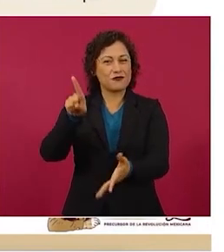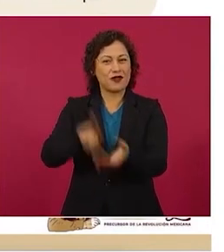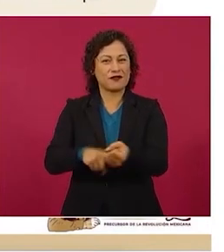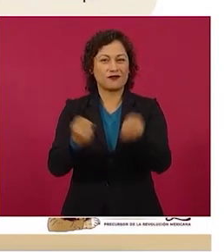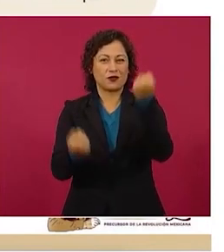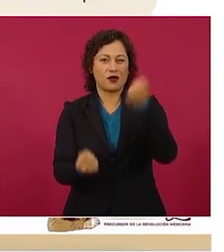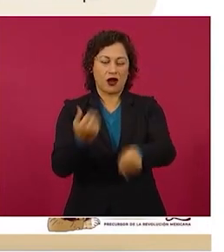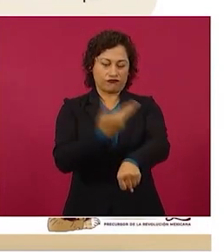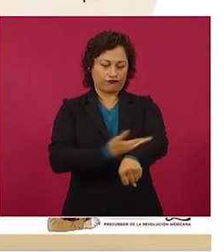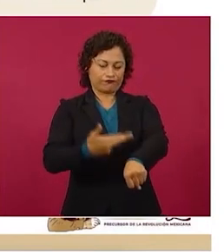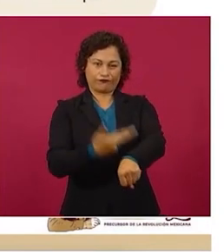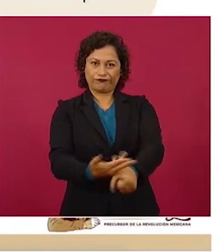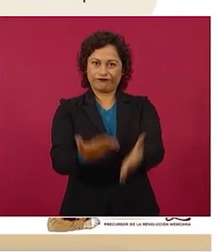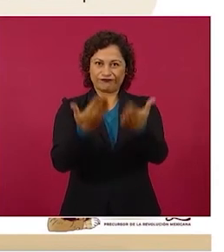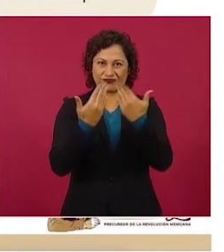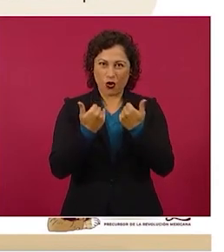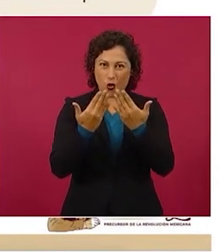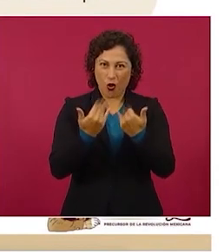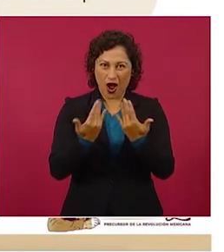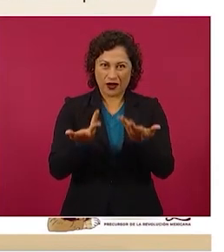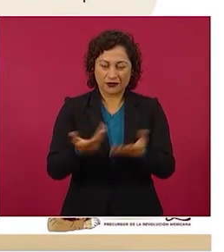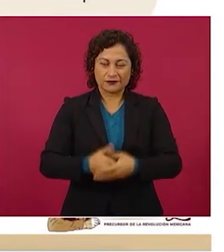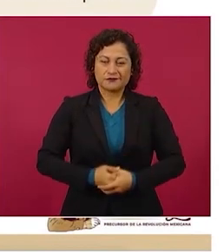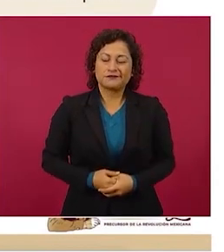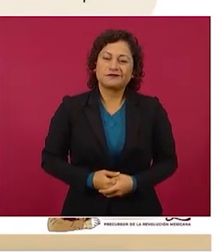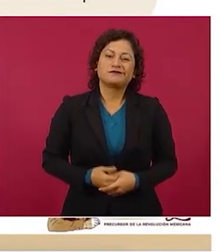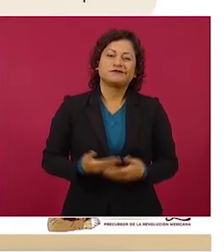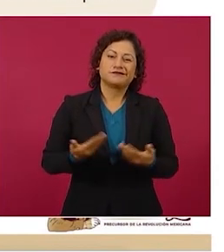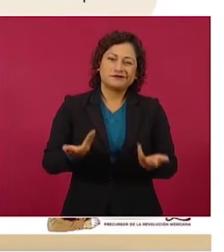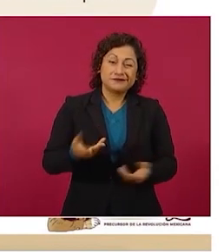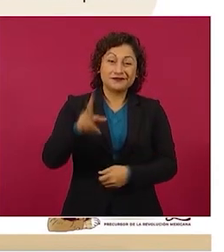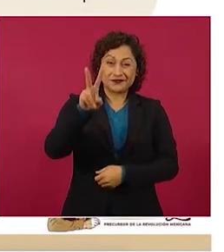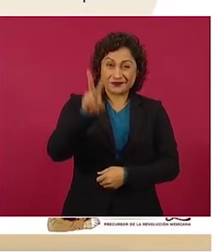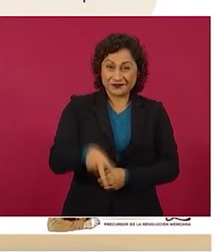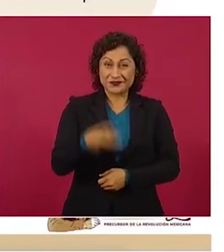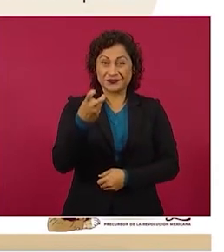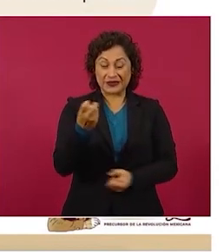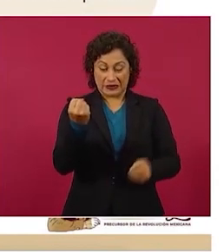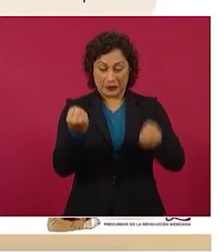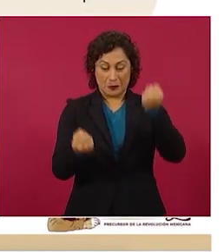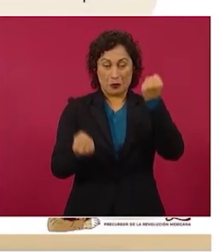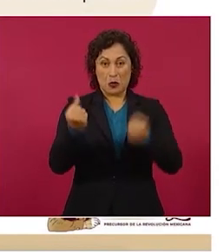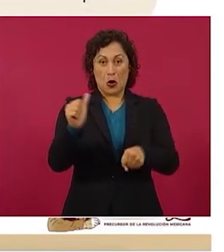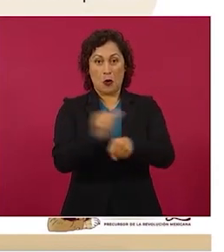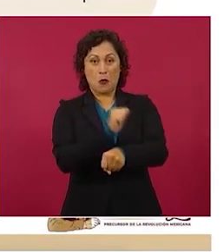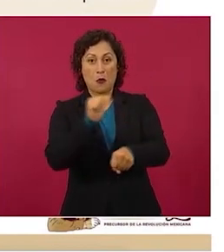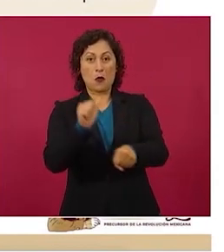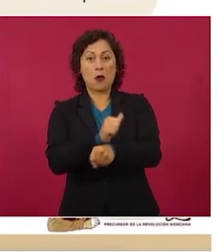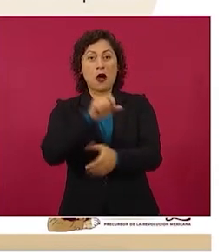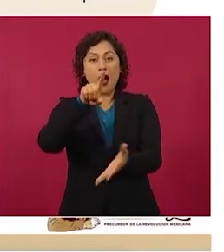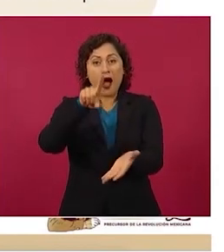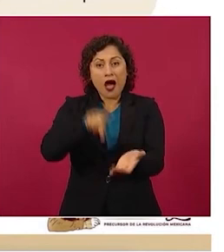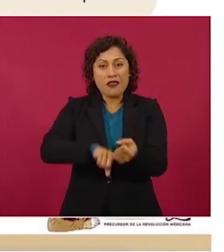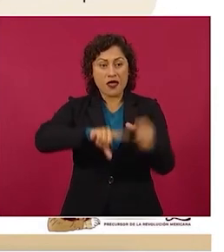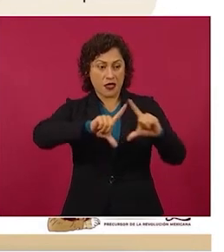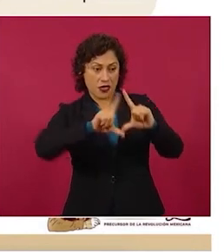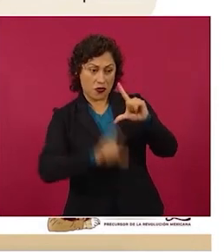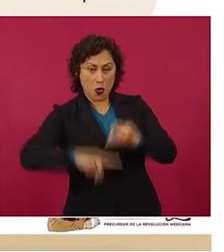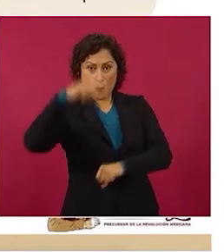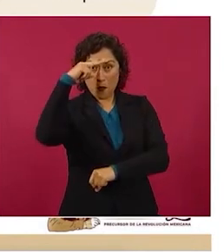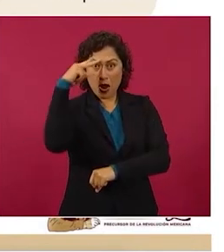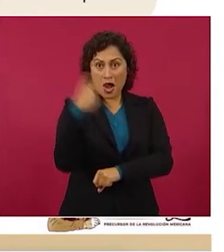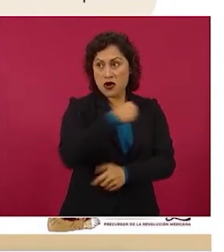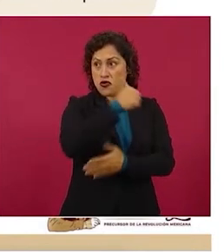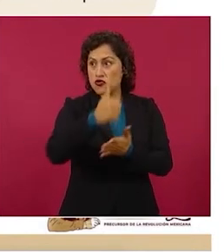irregulares. La realidad es que este tipo de unidades circulan en nuestras calles todos los